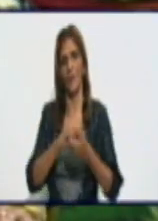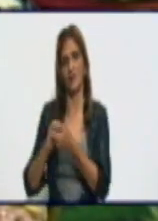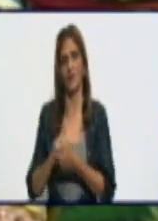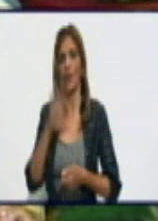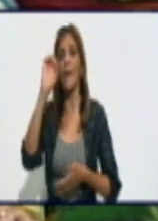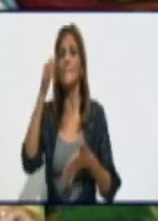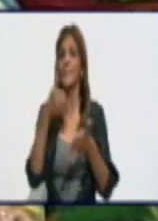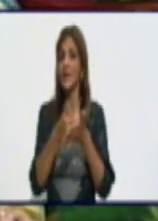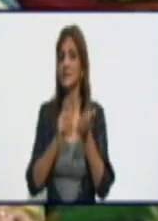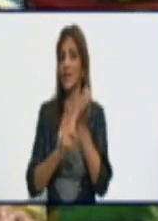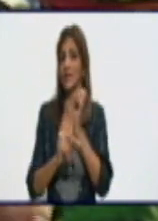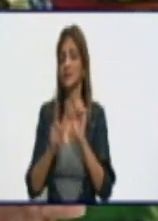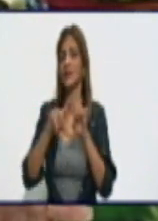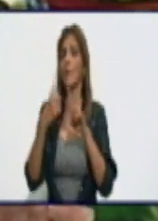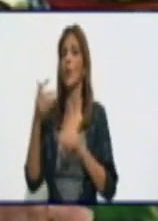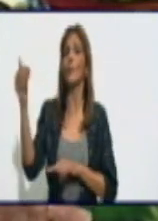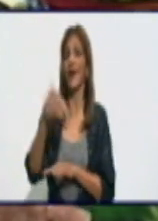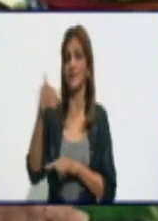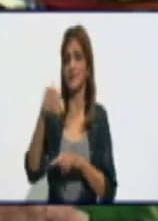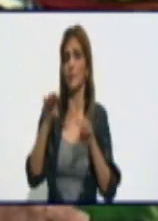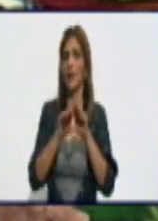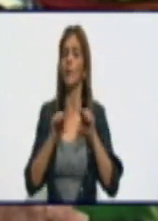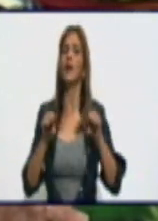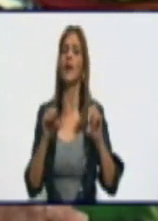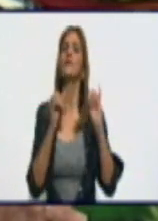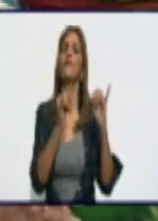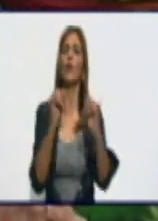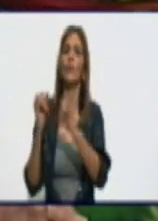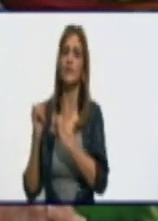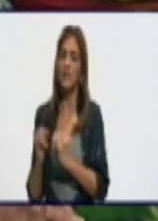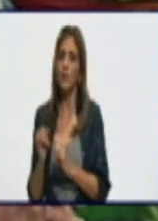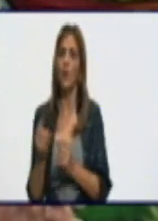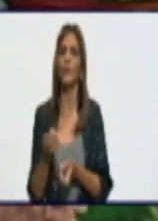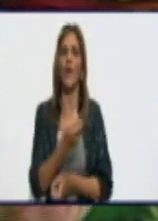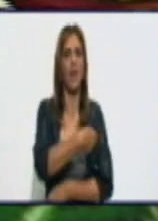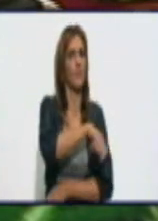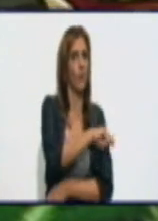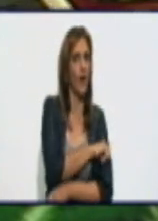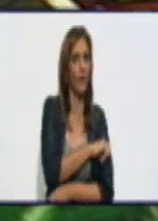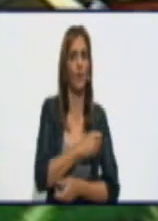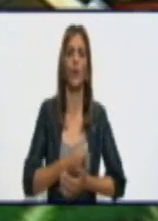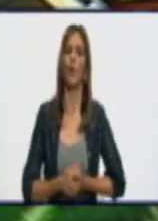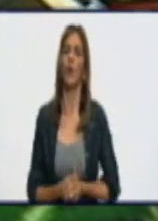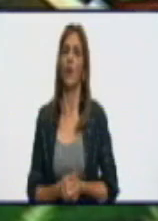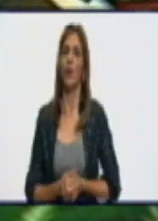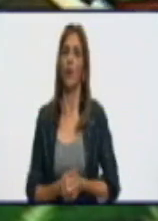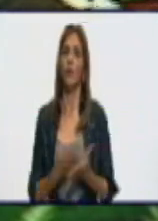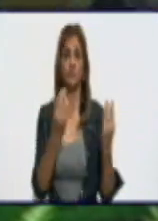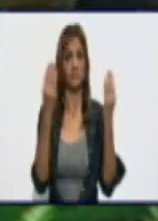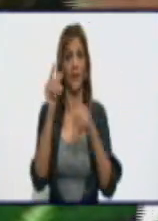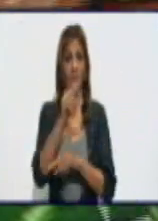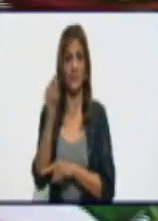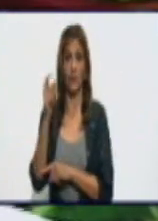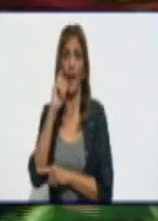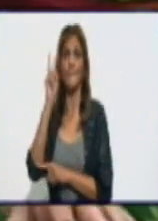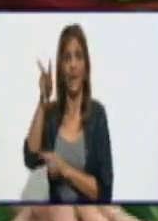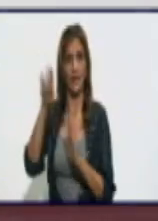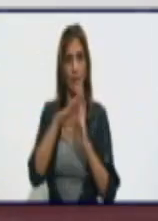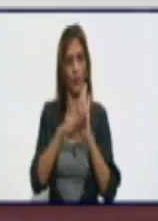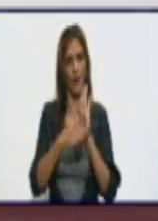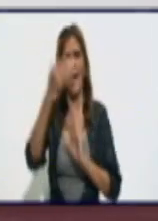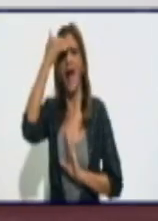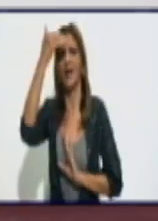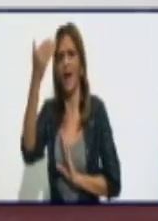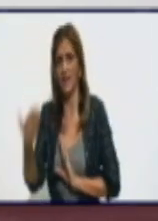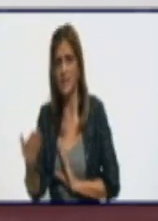nosotros. Creo que más que el programa y el colectivo de los televidentes los miles de seguidores que tiene este programa agradecen su presencia aquí. Las